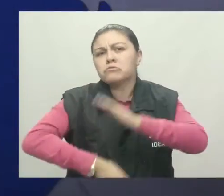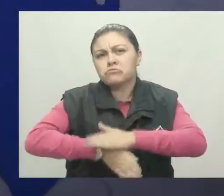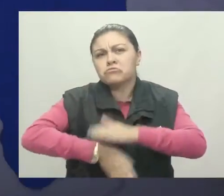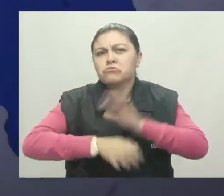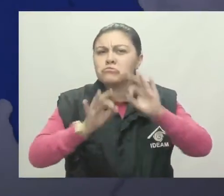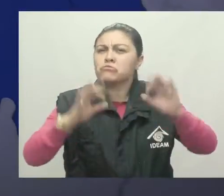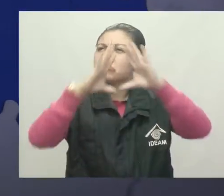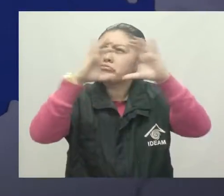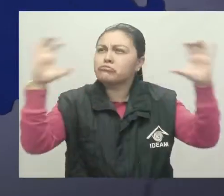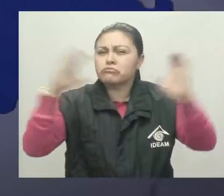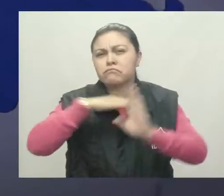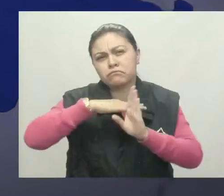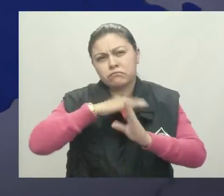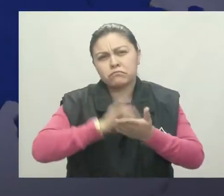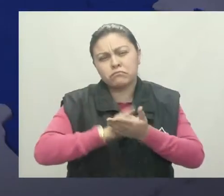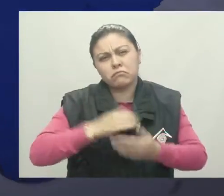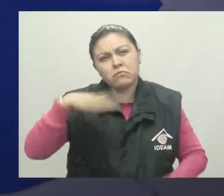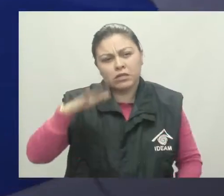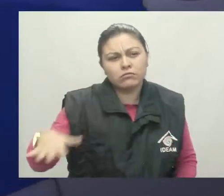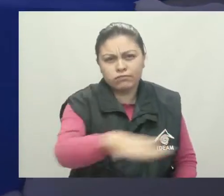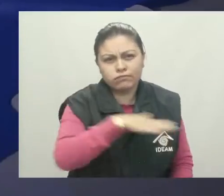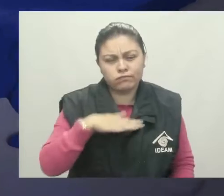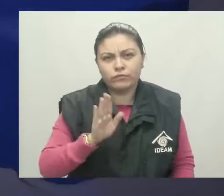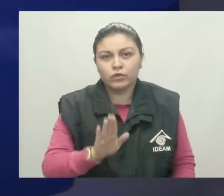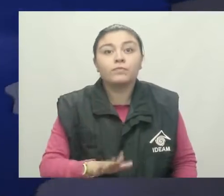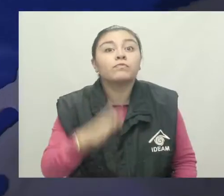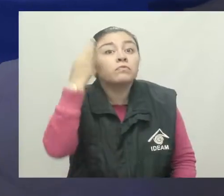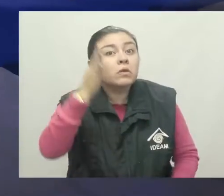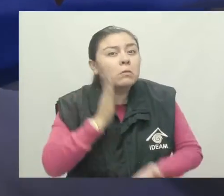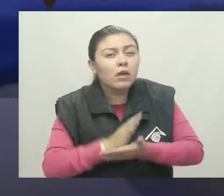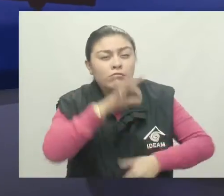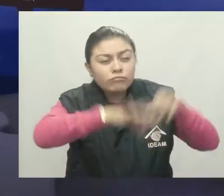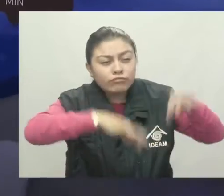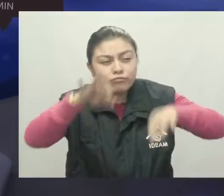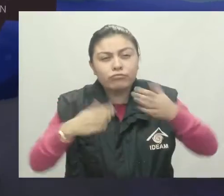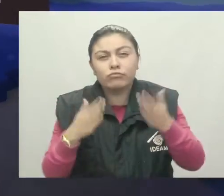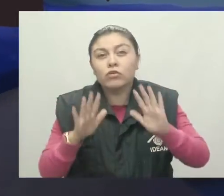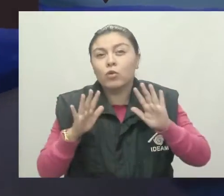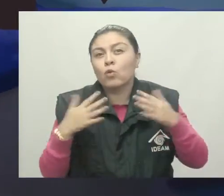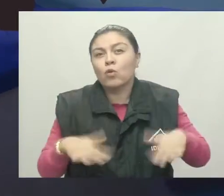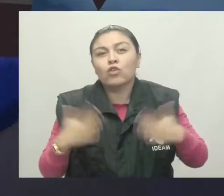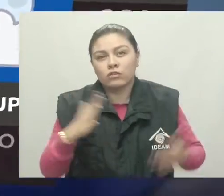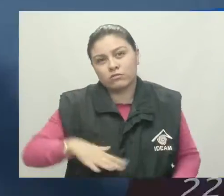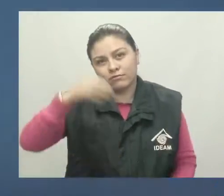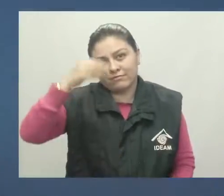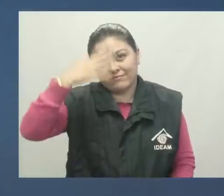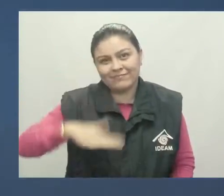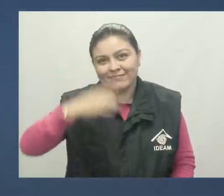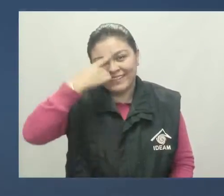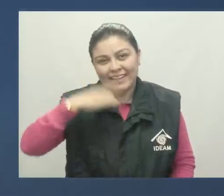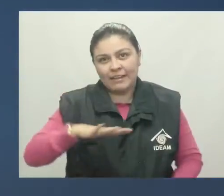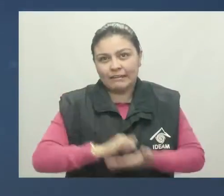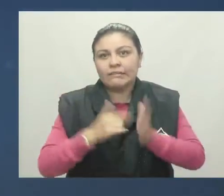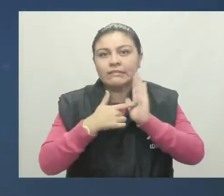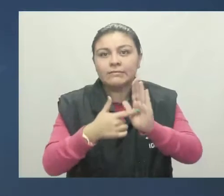parcialmente nublado en amplios sectores de la región sin descartar lloviznas en inmediaciones de la Sierra Nevada de Santa Marta En